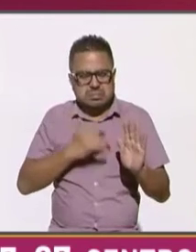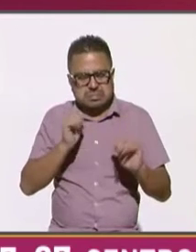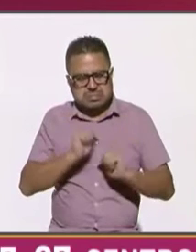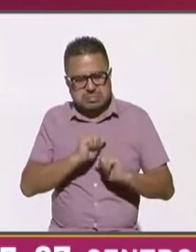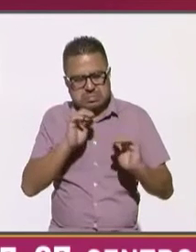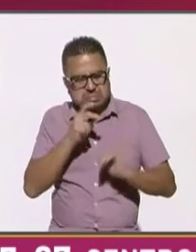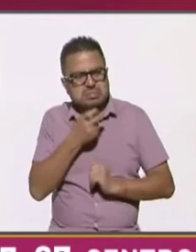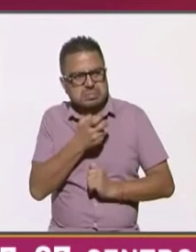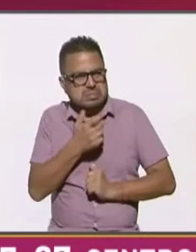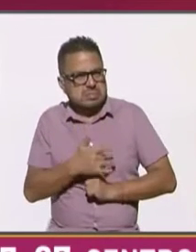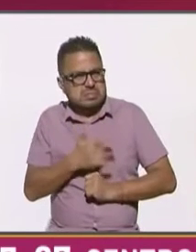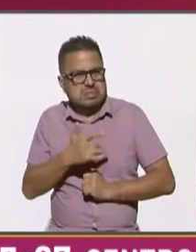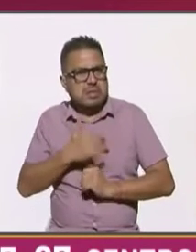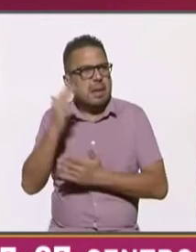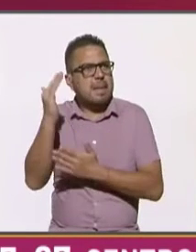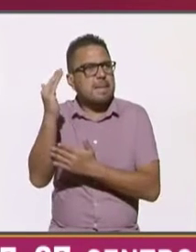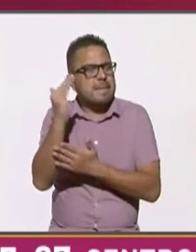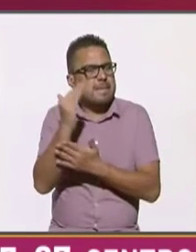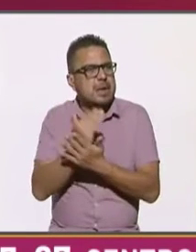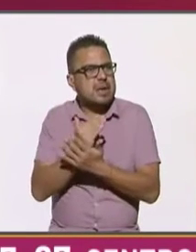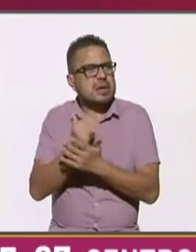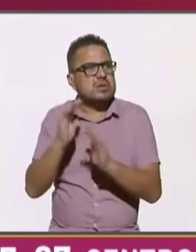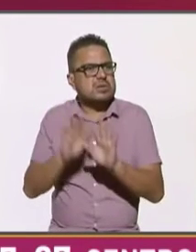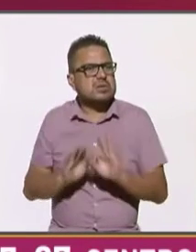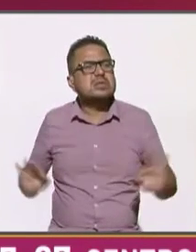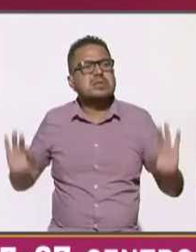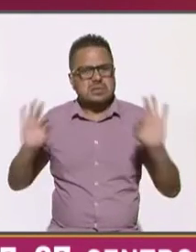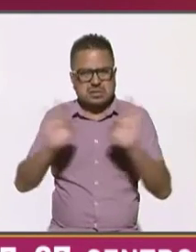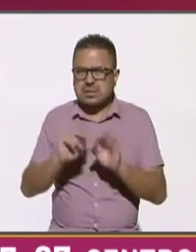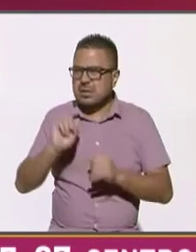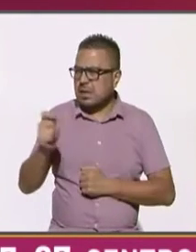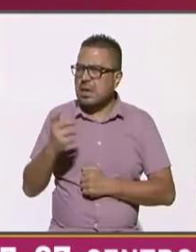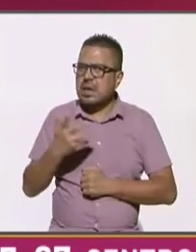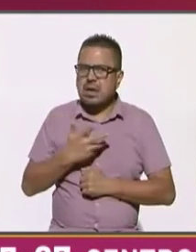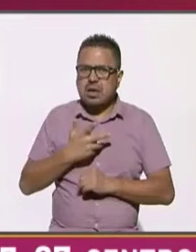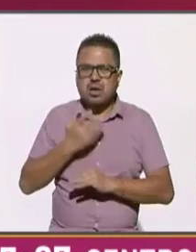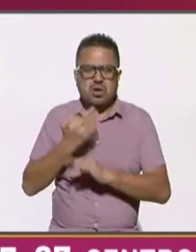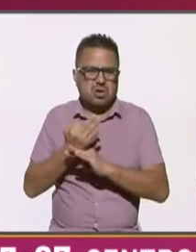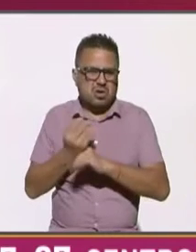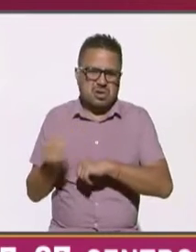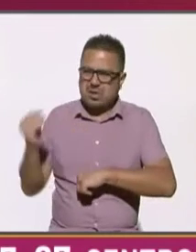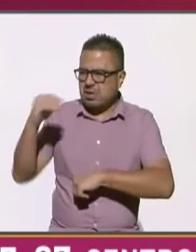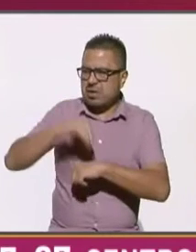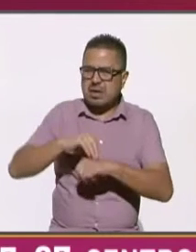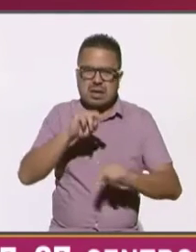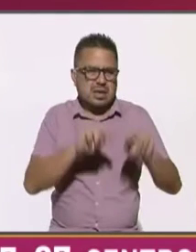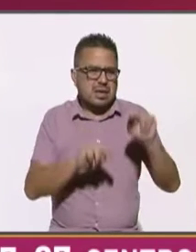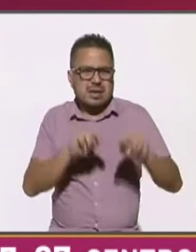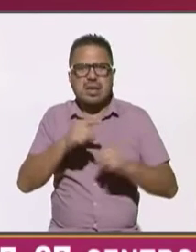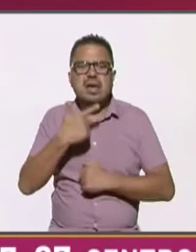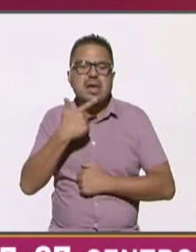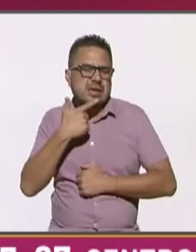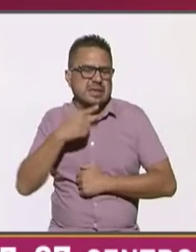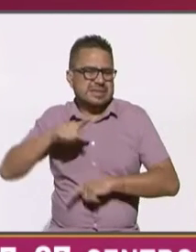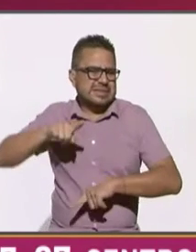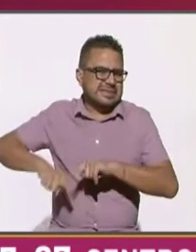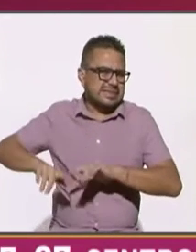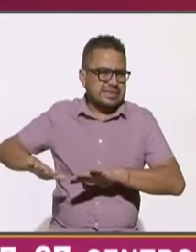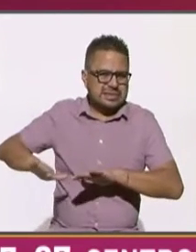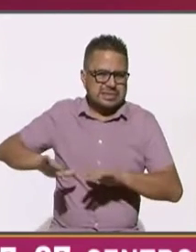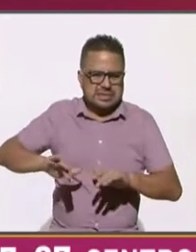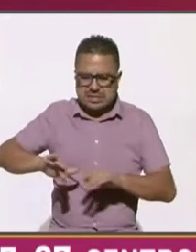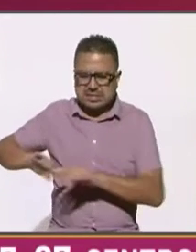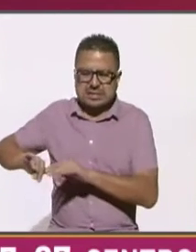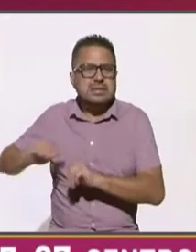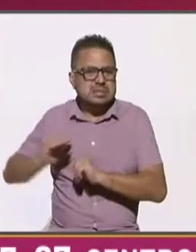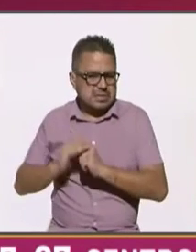que hay menos relevancia menos importancia aquí dejamos un poco las categorías en inglés porque porque creo que